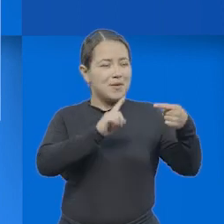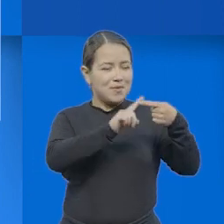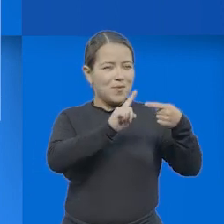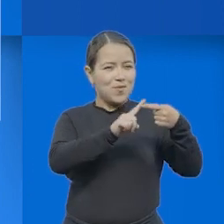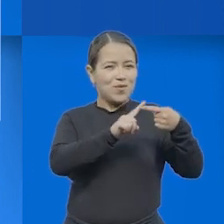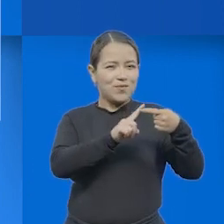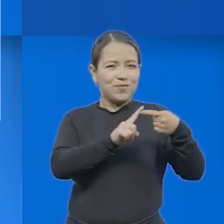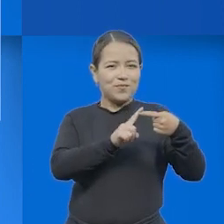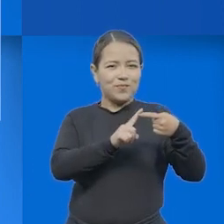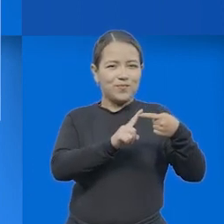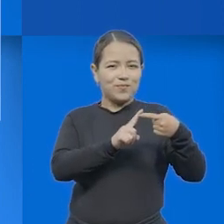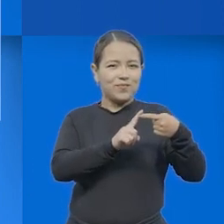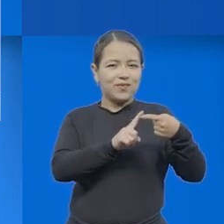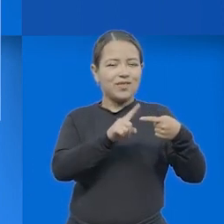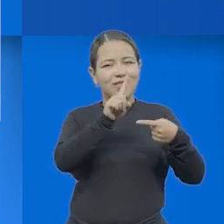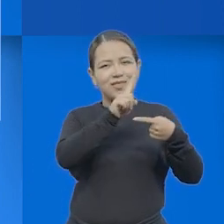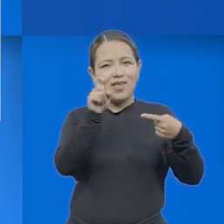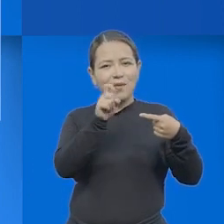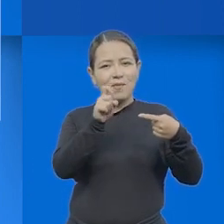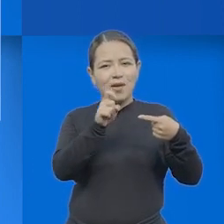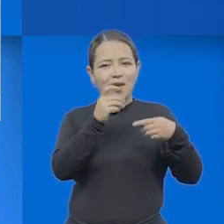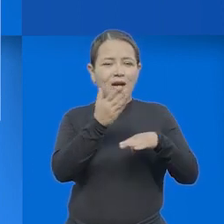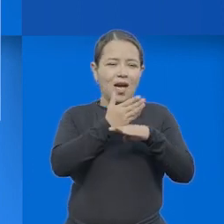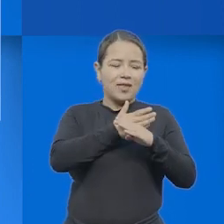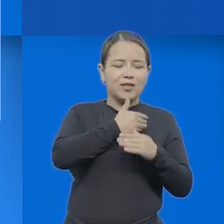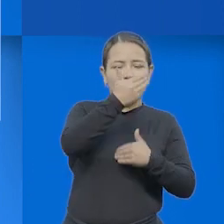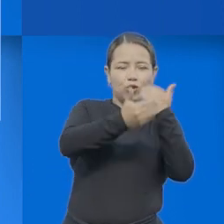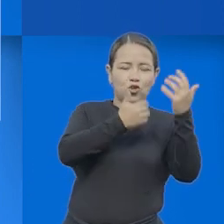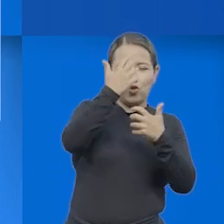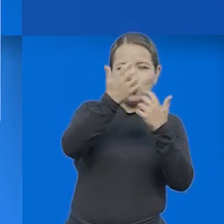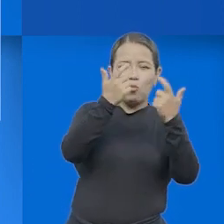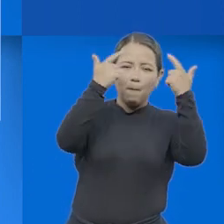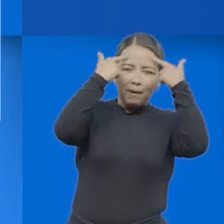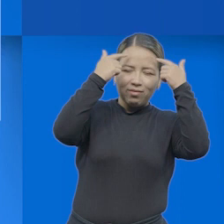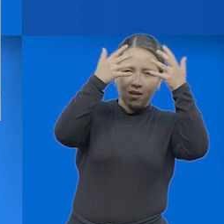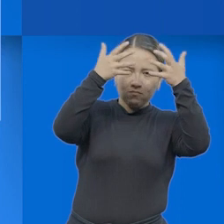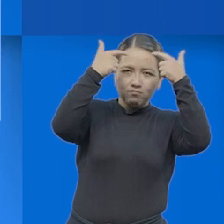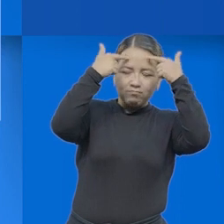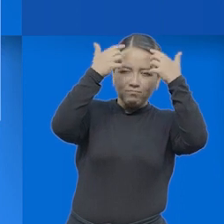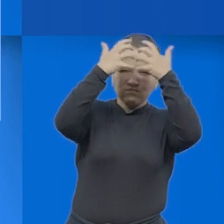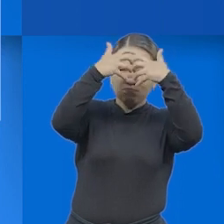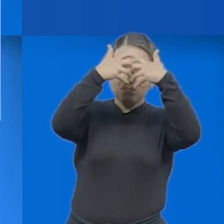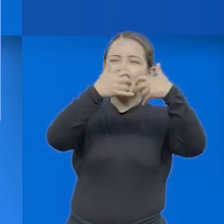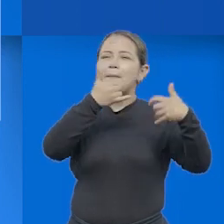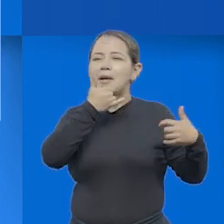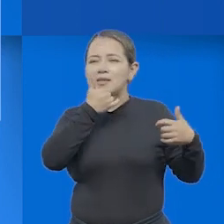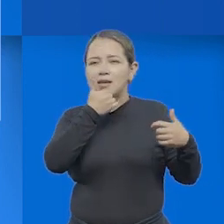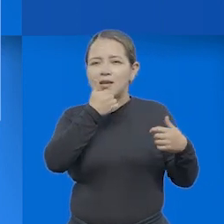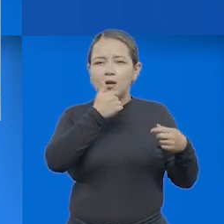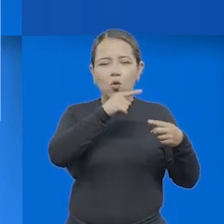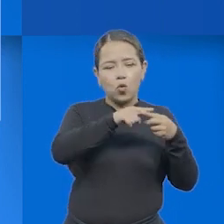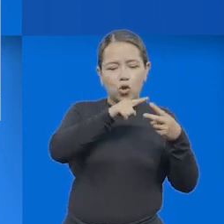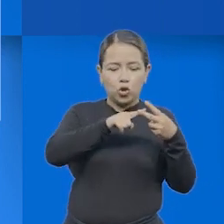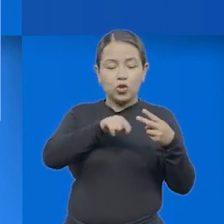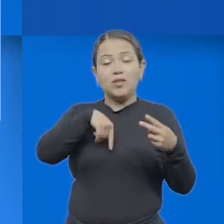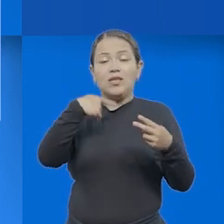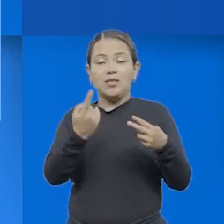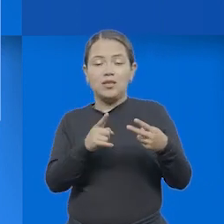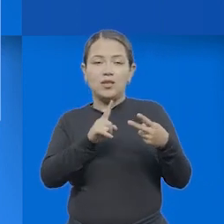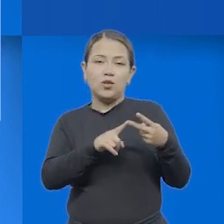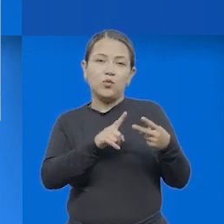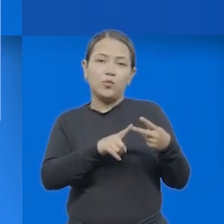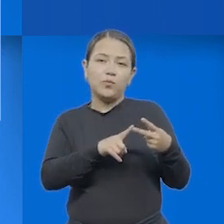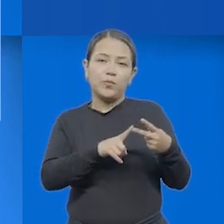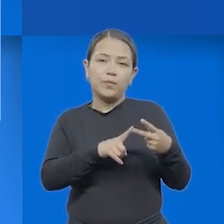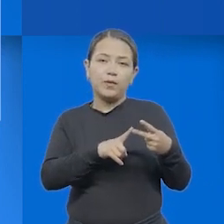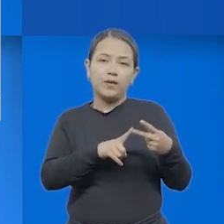número uno, es la que corresponde a todos estos procesos mentales, lo que sucede en nuestra mente. Luego pasamos a